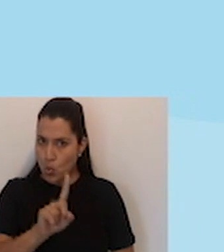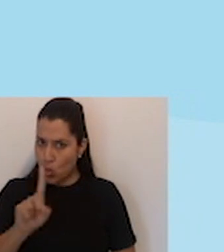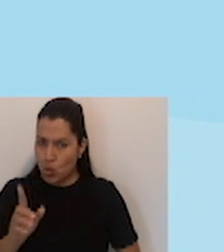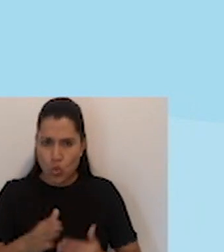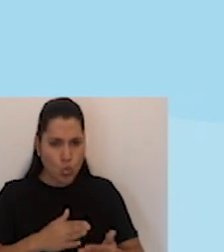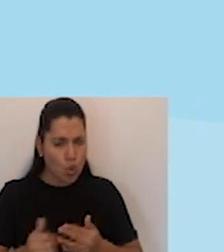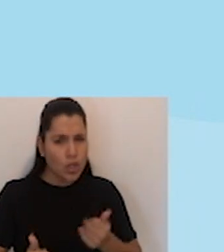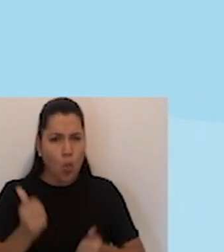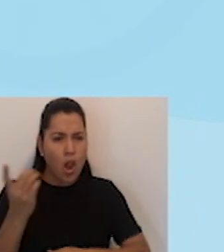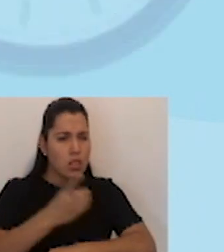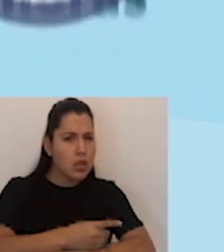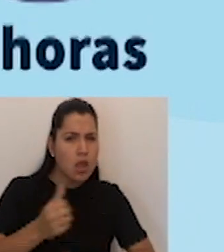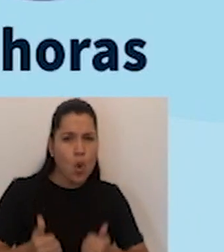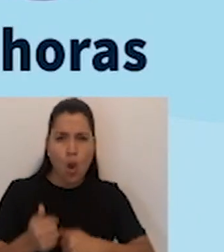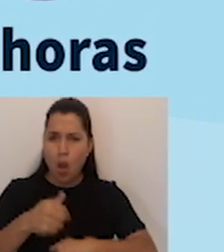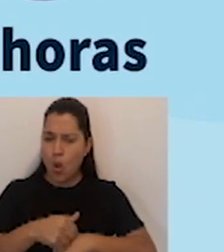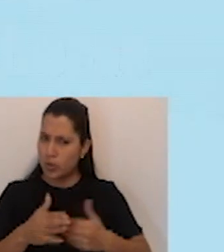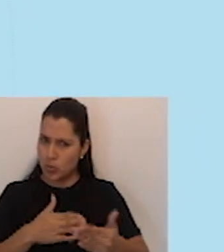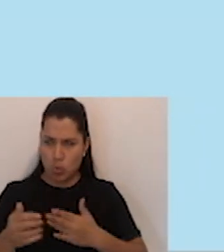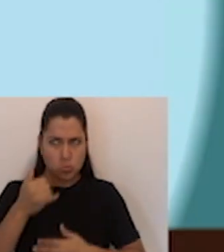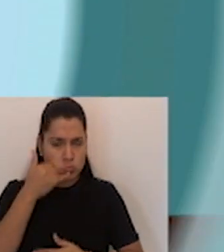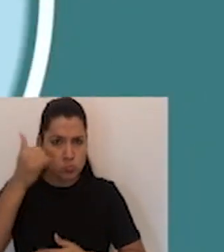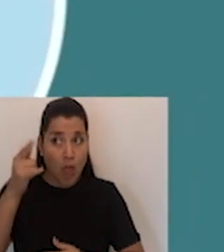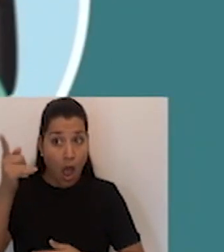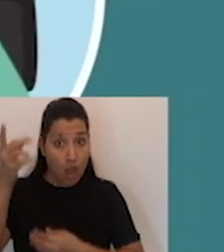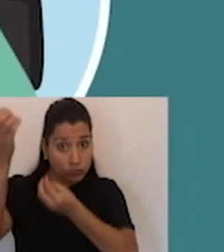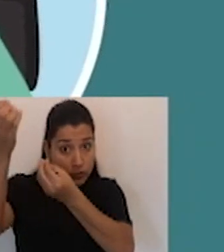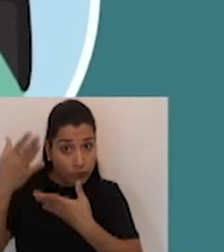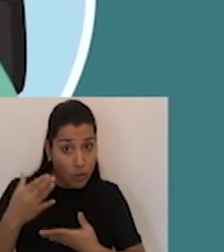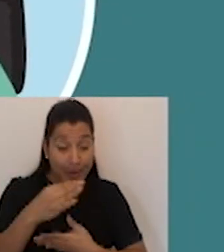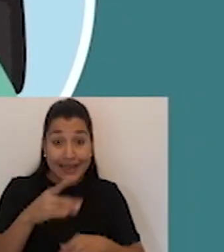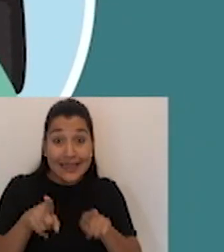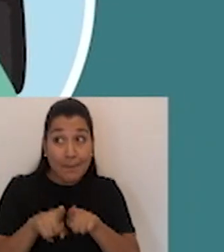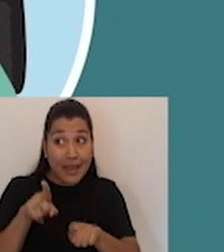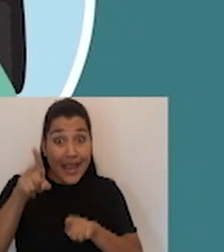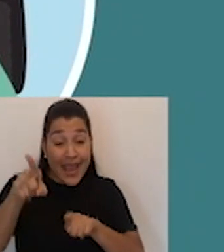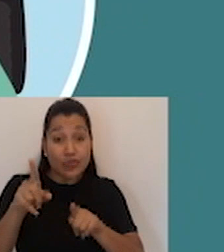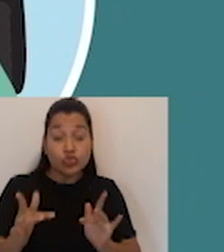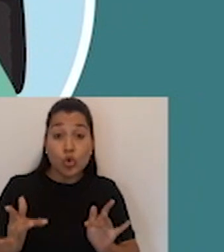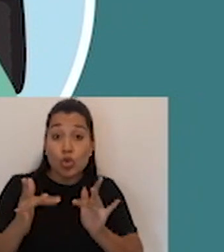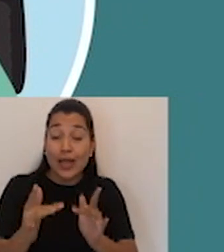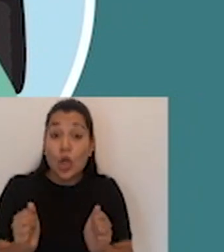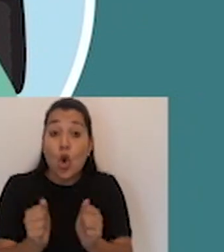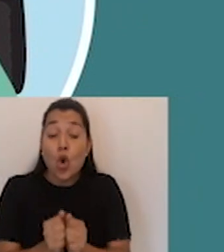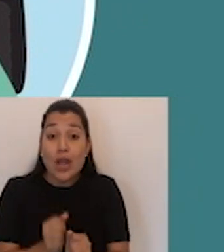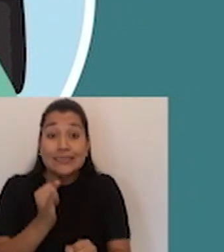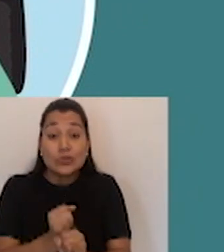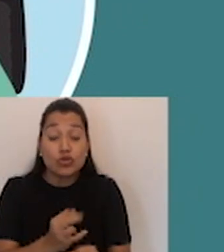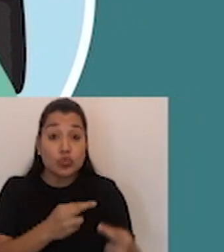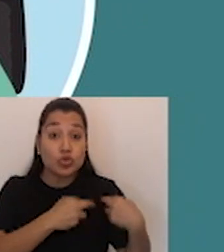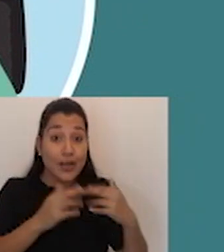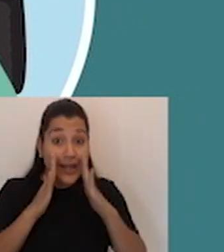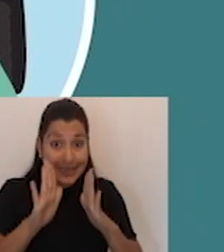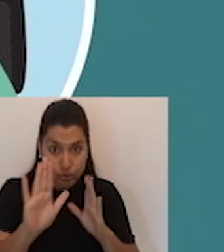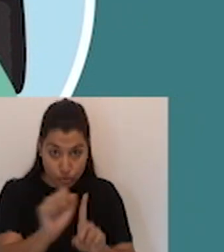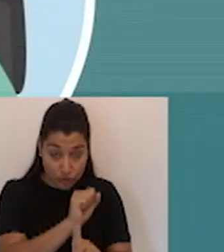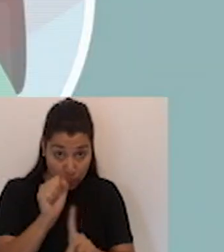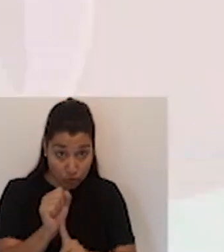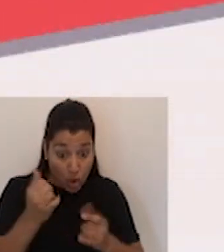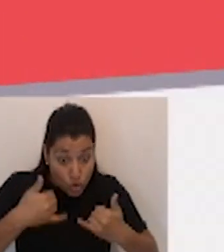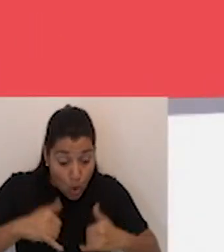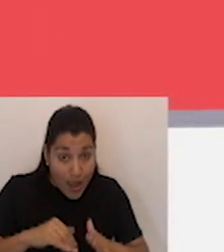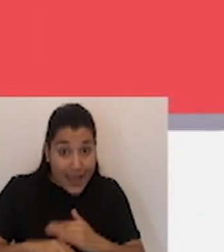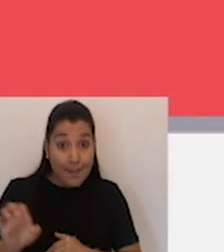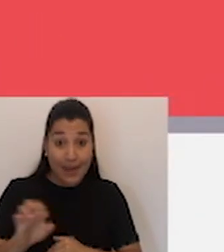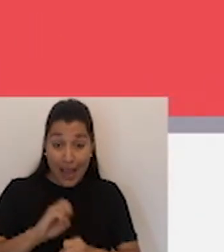no importa el día o la hora recibirás información y serás referida a las entidades que atenderán tu situación